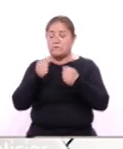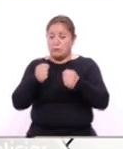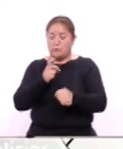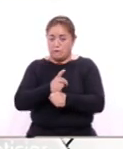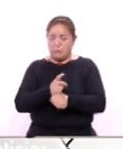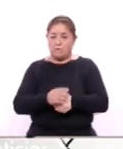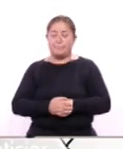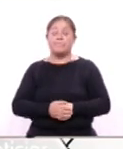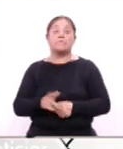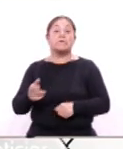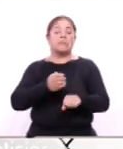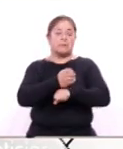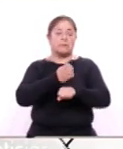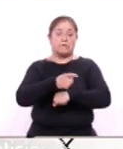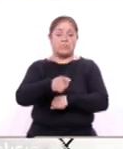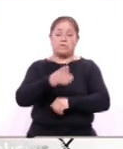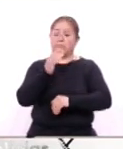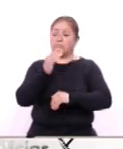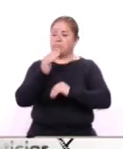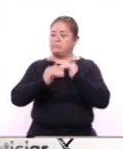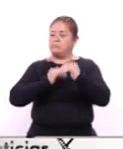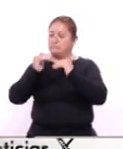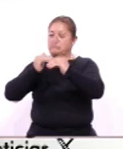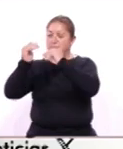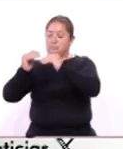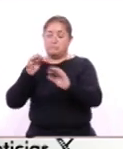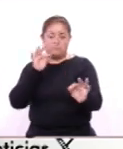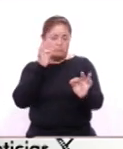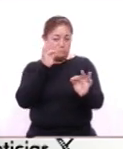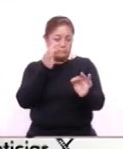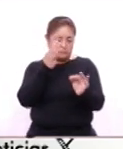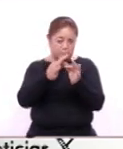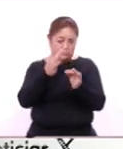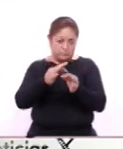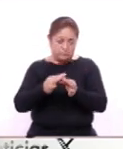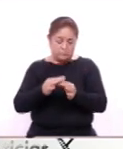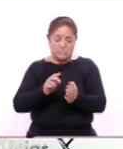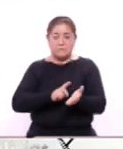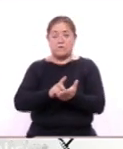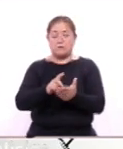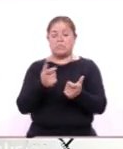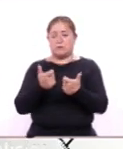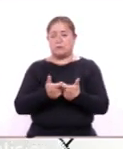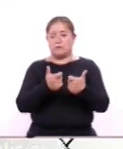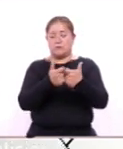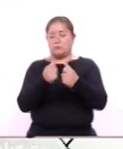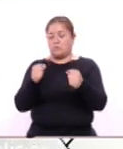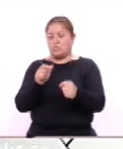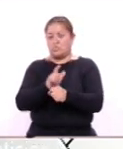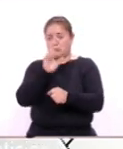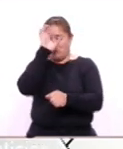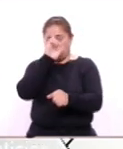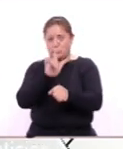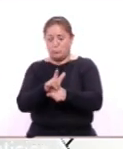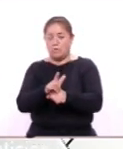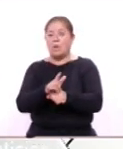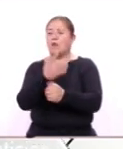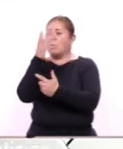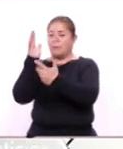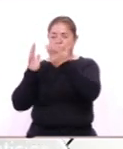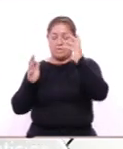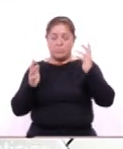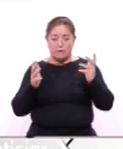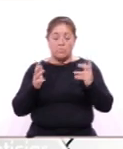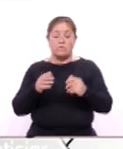hemos avanzado en el ejercicio efectivo de los derechos económicos sociales culturales y ambientales